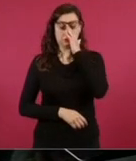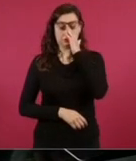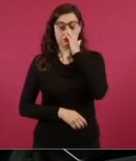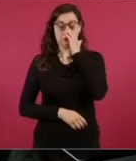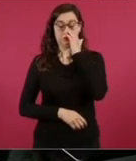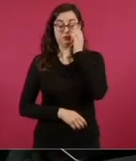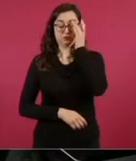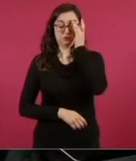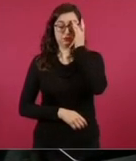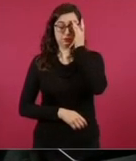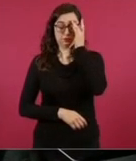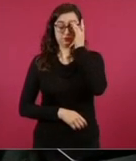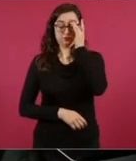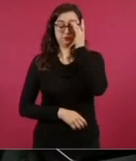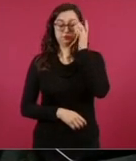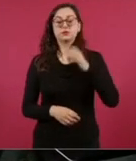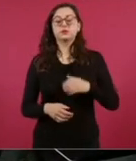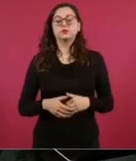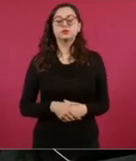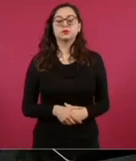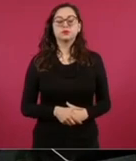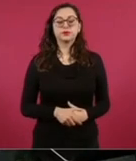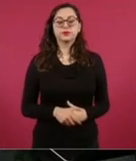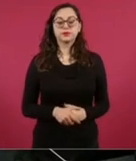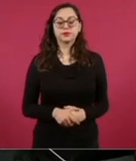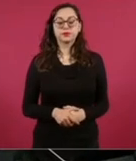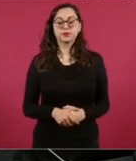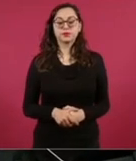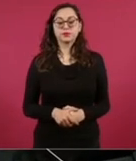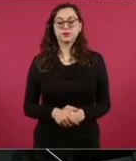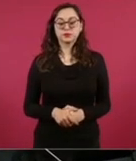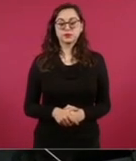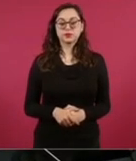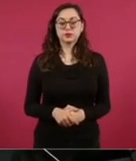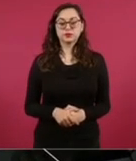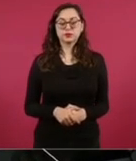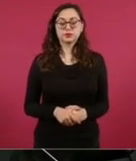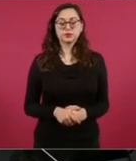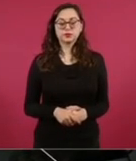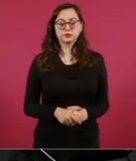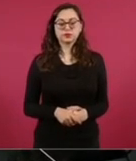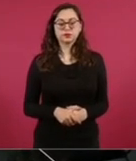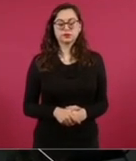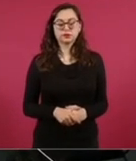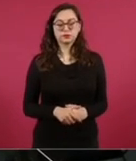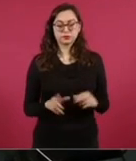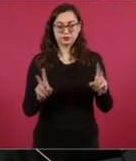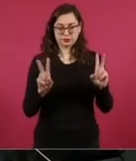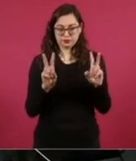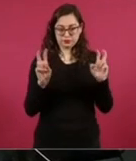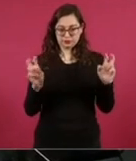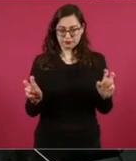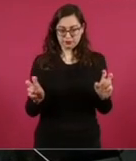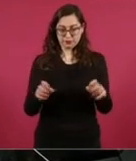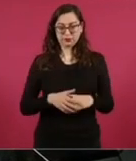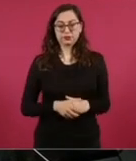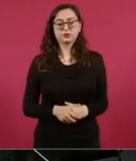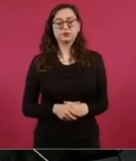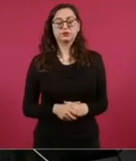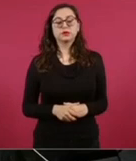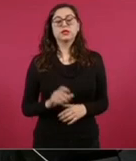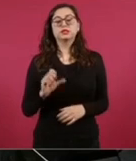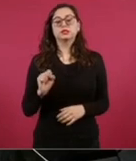Dice la Secretaría de Relaciones Exteriores saluda